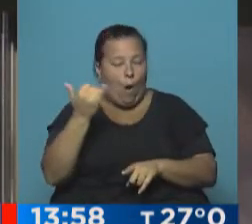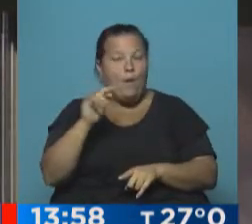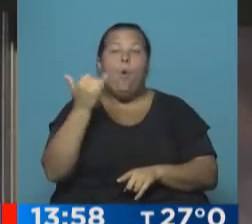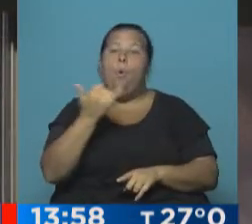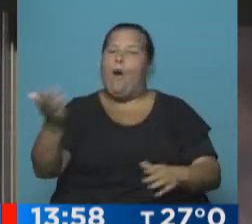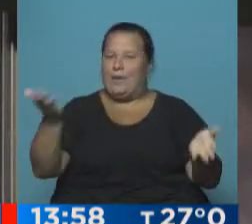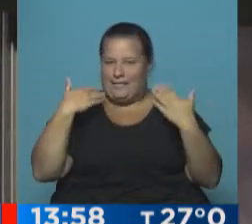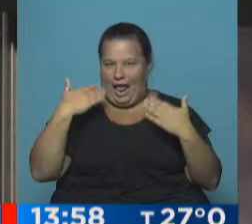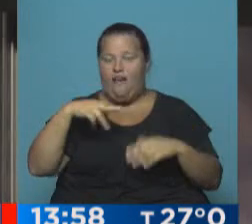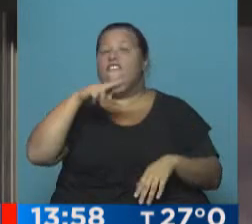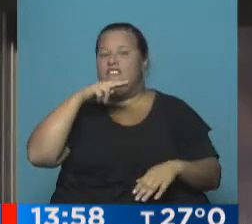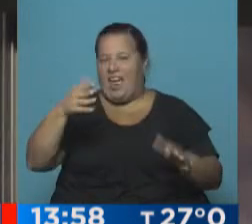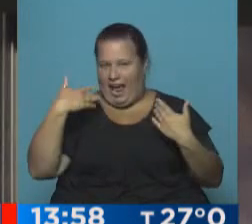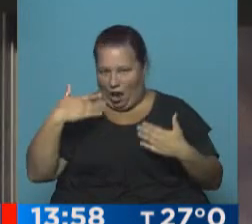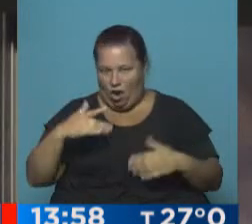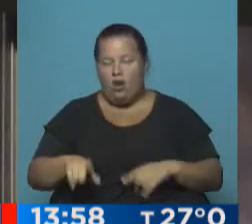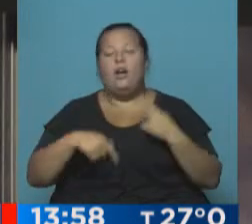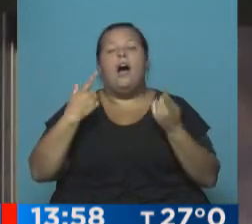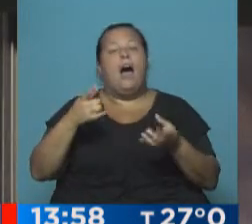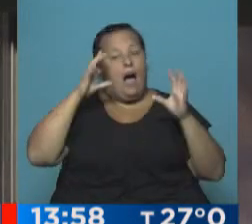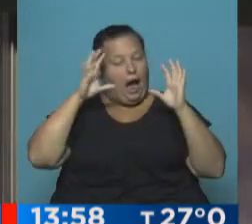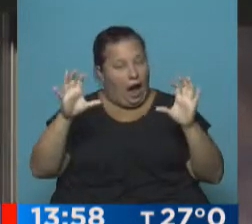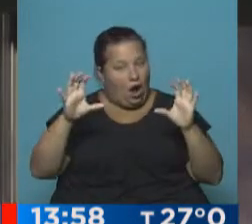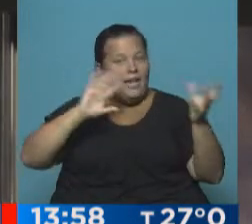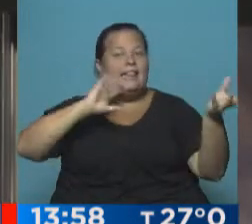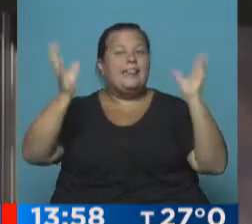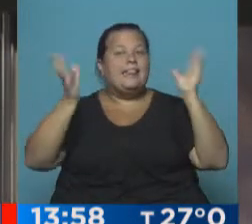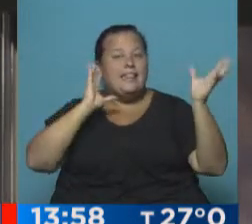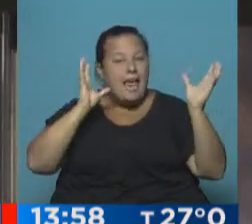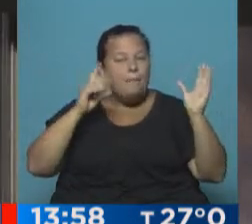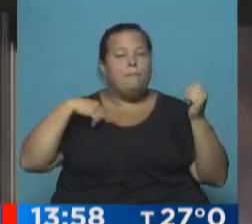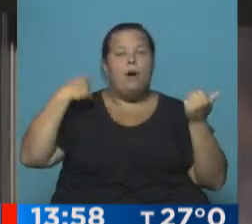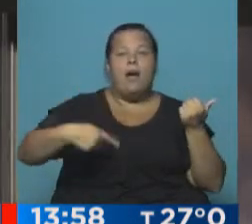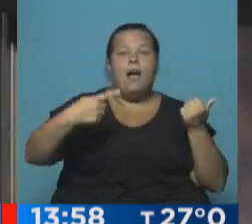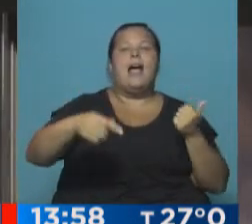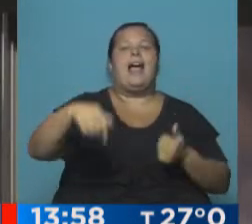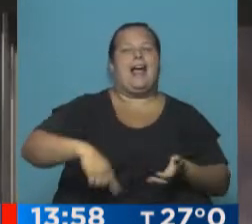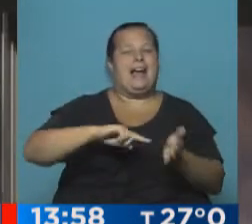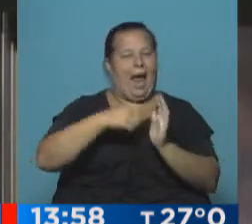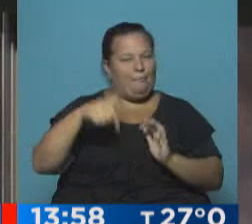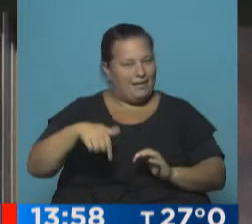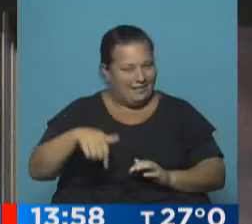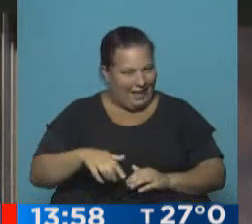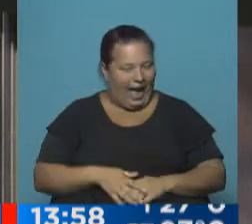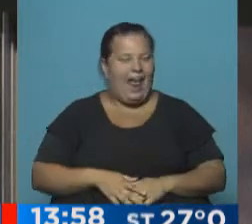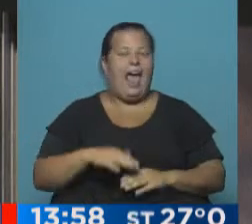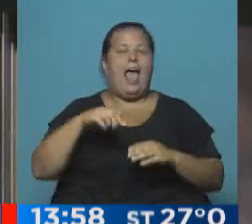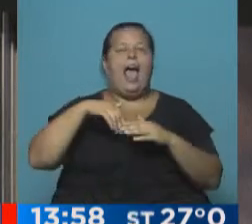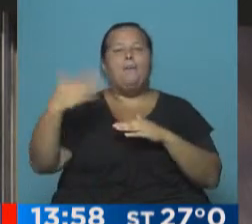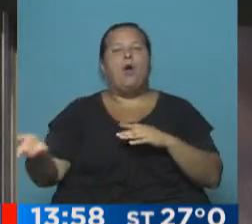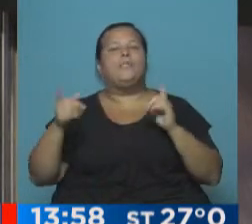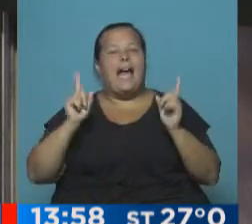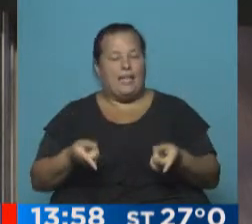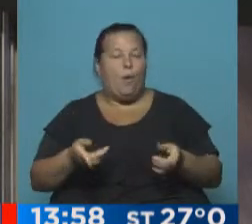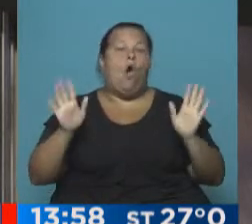calor ya para el viernes. Y vamos a recordarles el pronóstico extendido para la ciudad de Buenos Aires y sus alrededores.